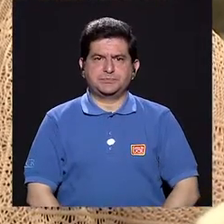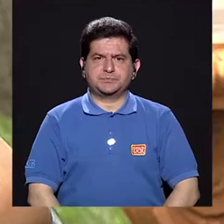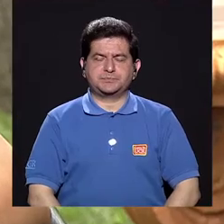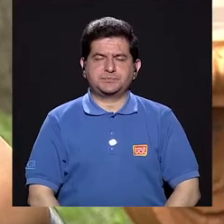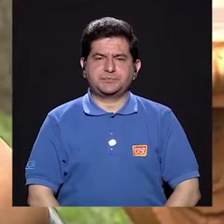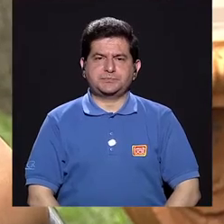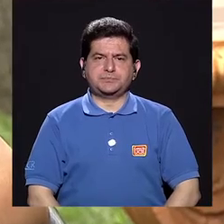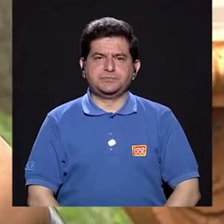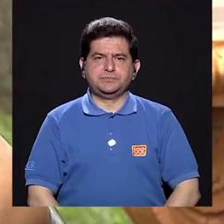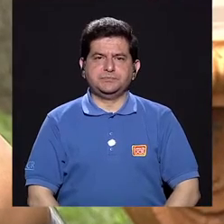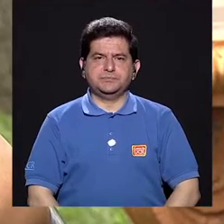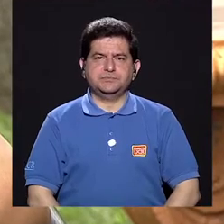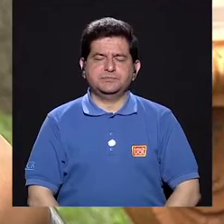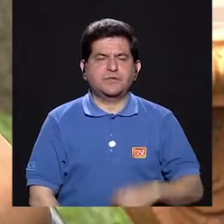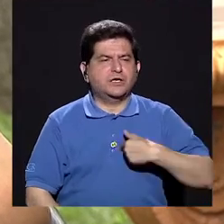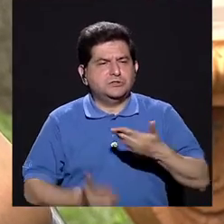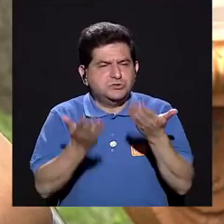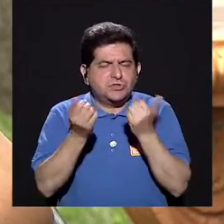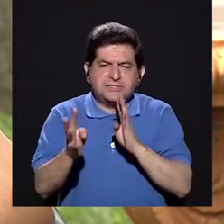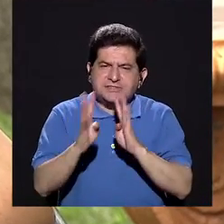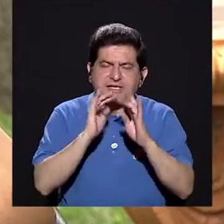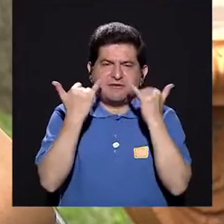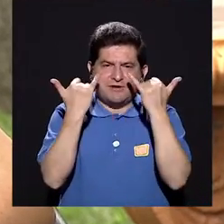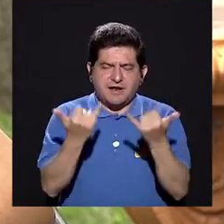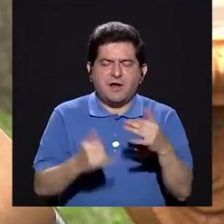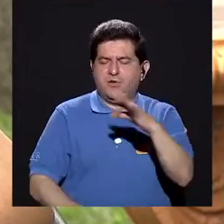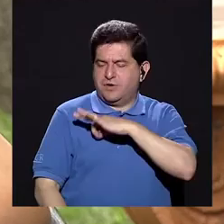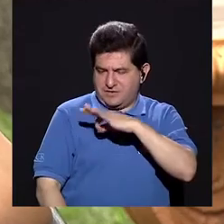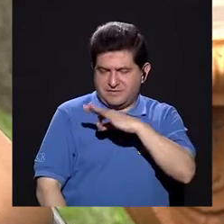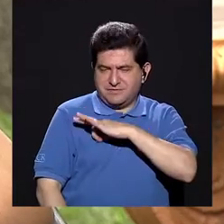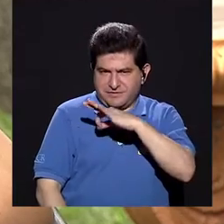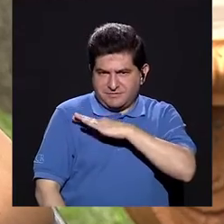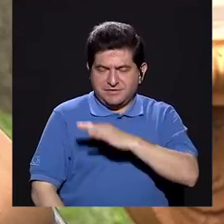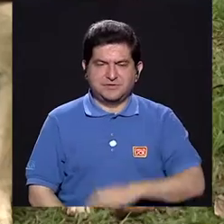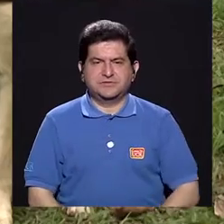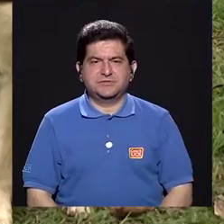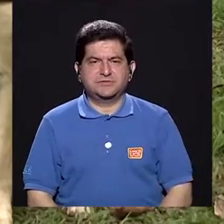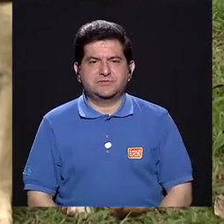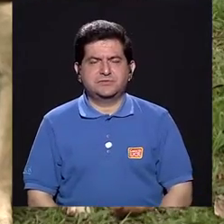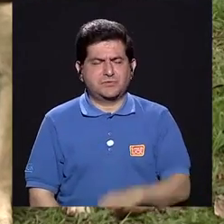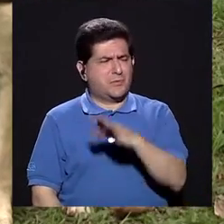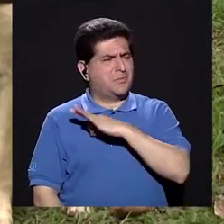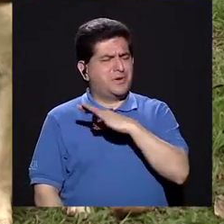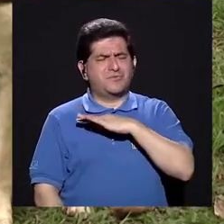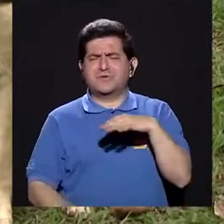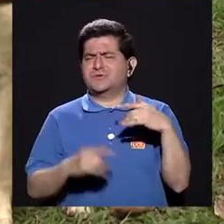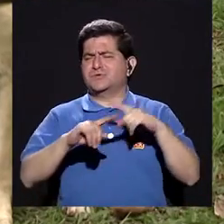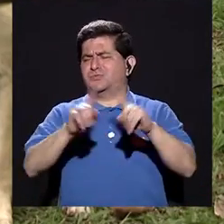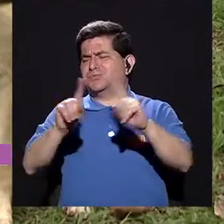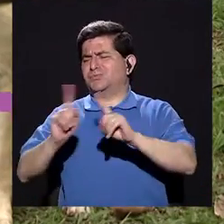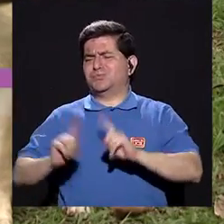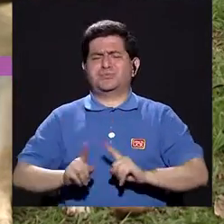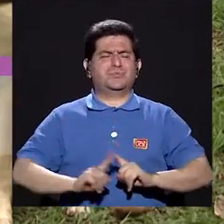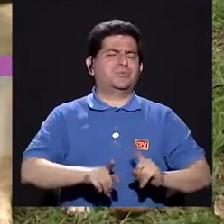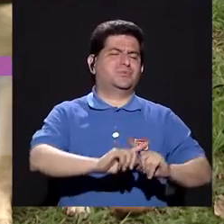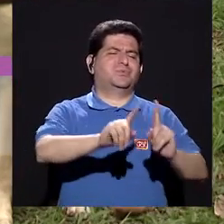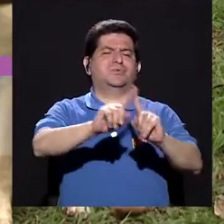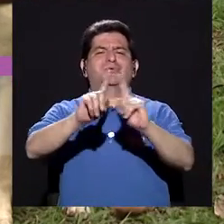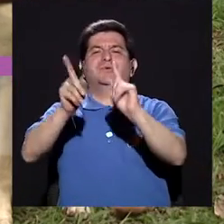Y quisiera que conversemos un poco más de los beneficios. Existen muchísimos beneficios.